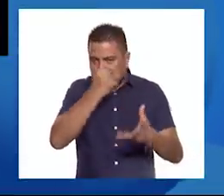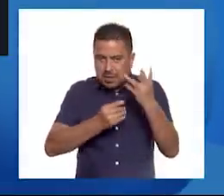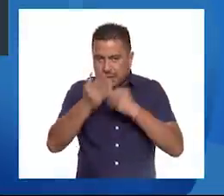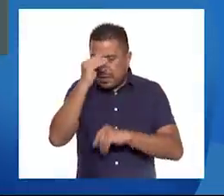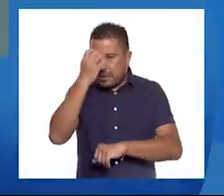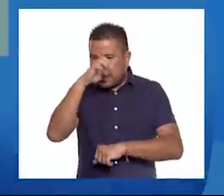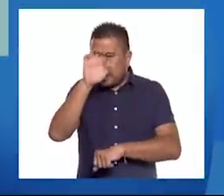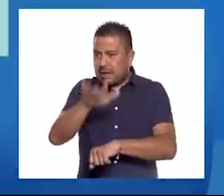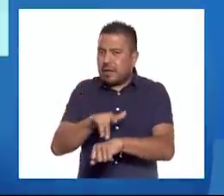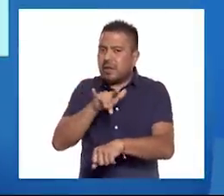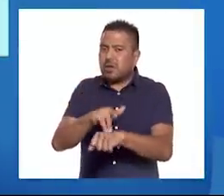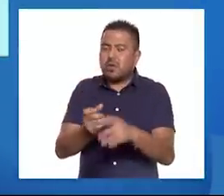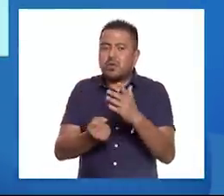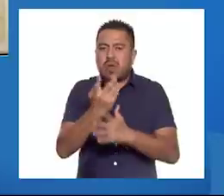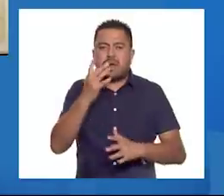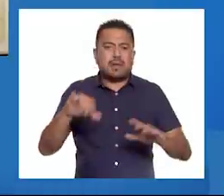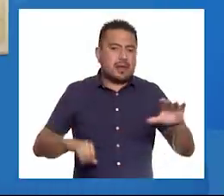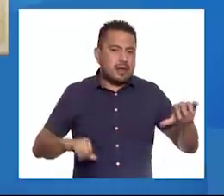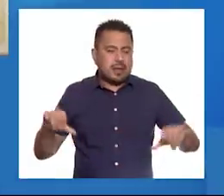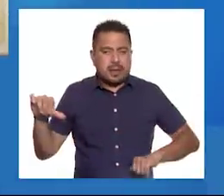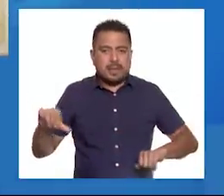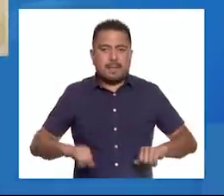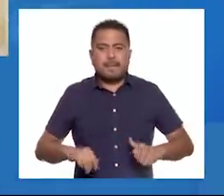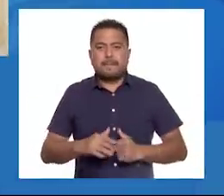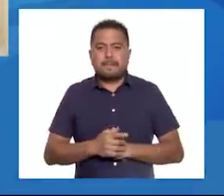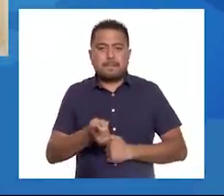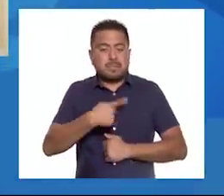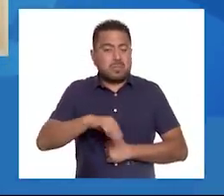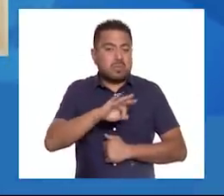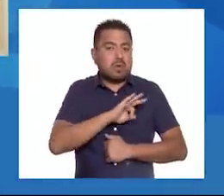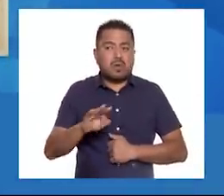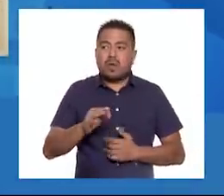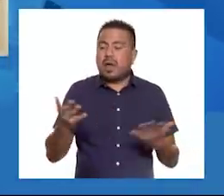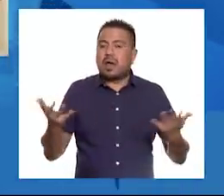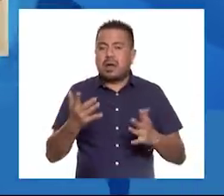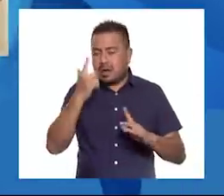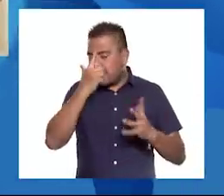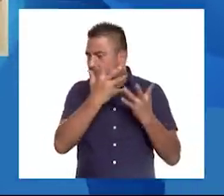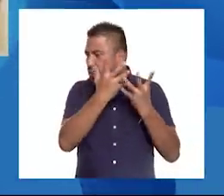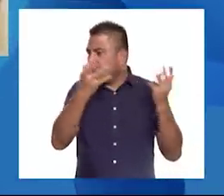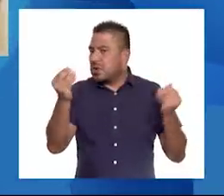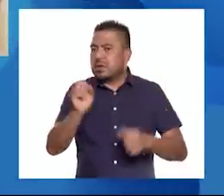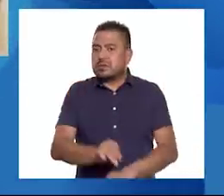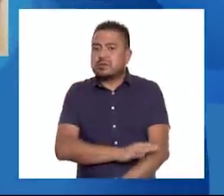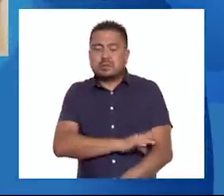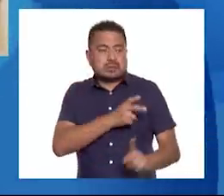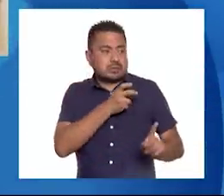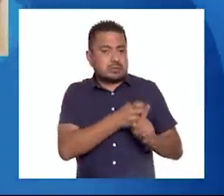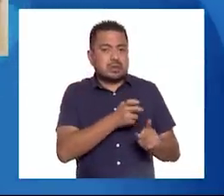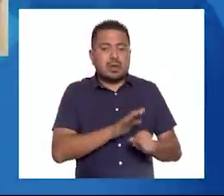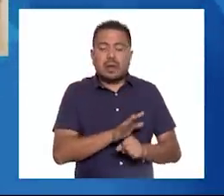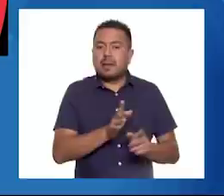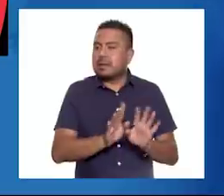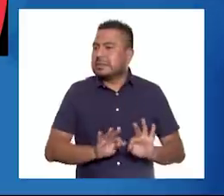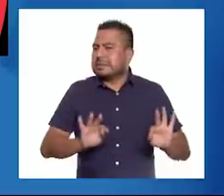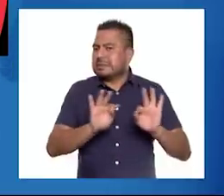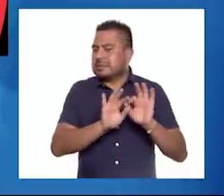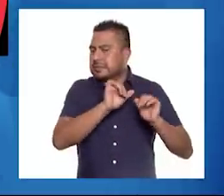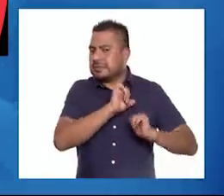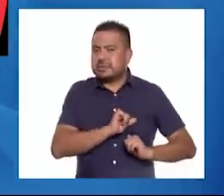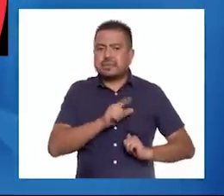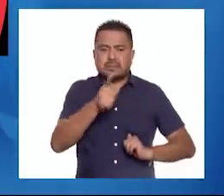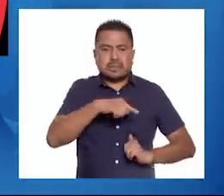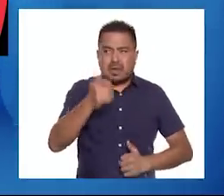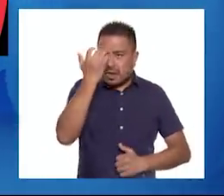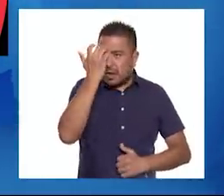experimentando nuevas actividades. ¿Qué podemos hacer para superar esta emoción? Principalmente